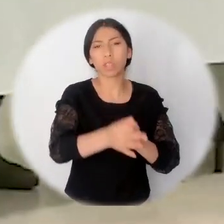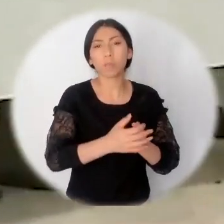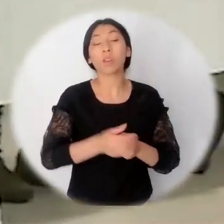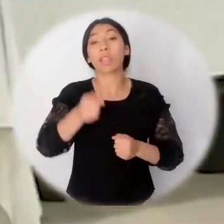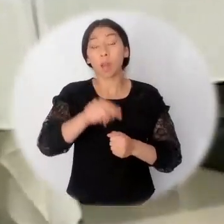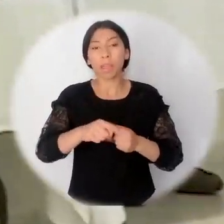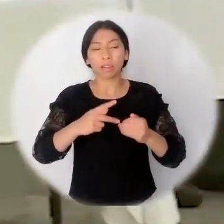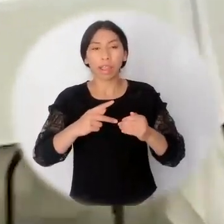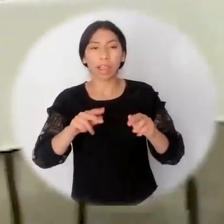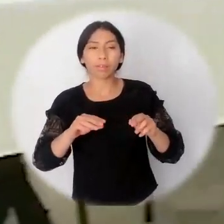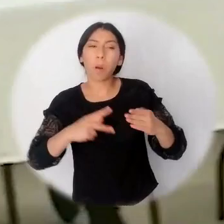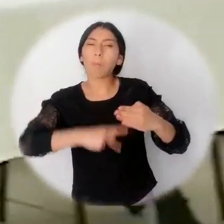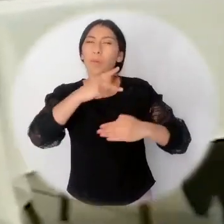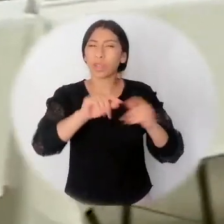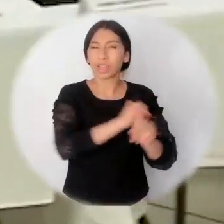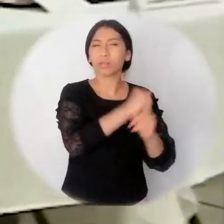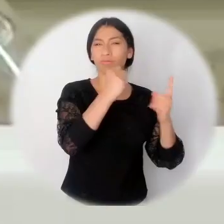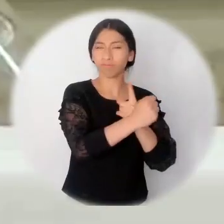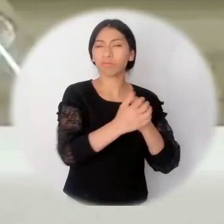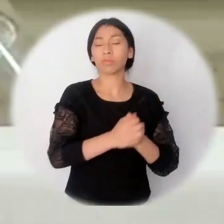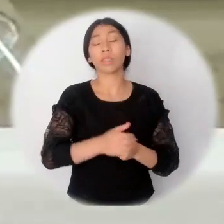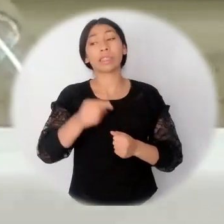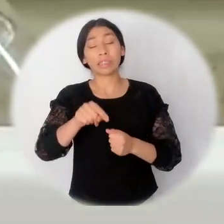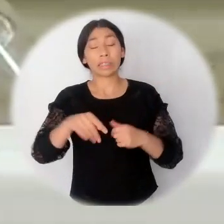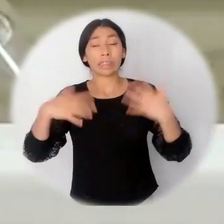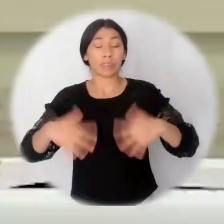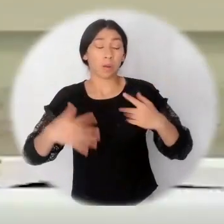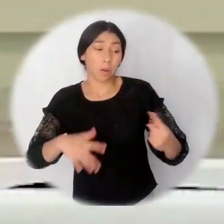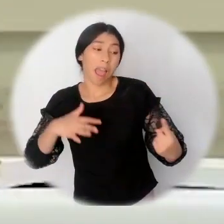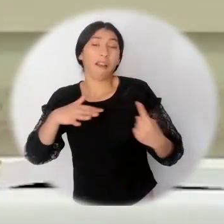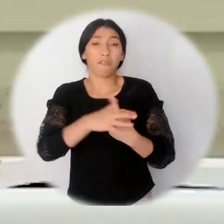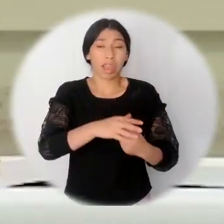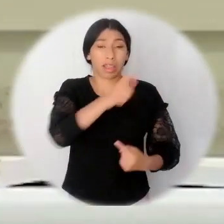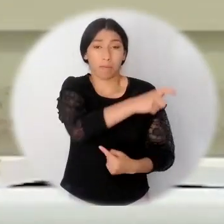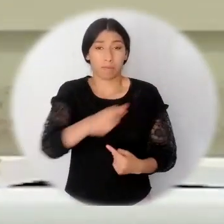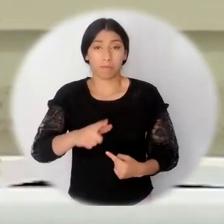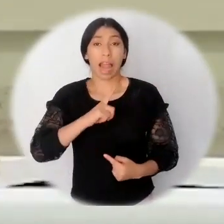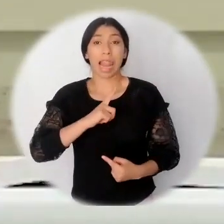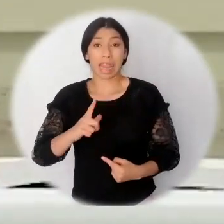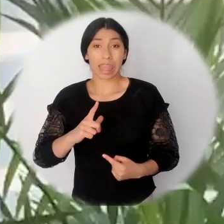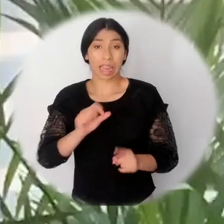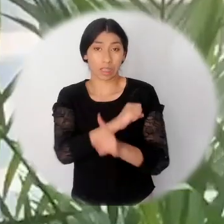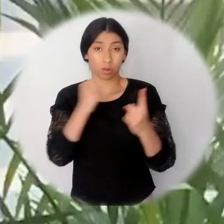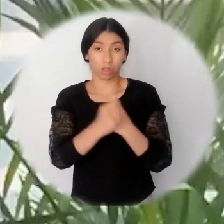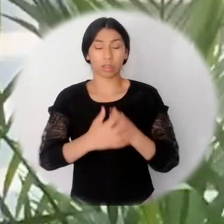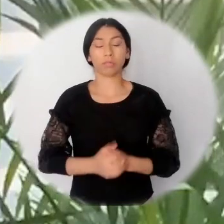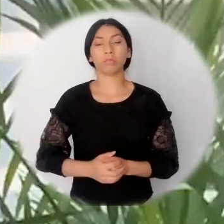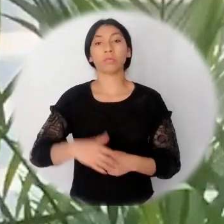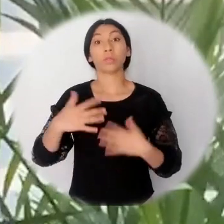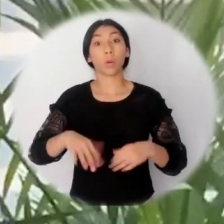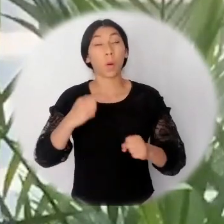Además se presentó un plan de acción para minimizar los riesgos derivados de amenazas a los líderes sociales. Es el trabajo que vienen adelantando